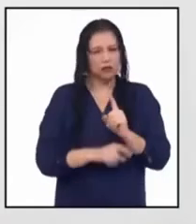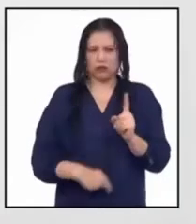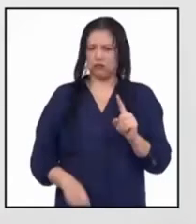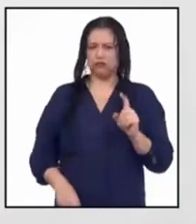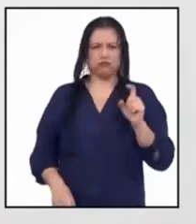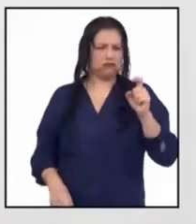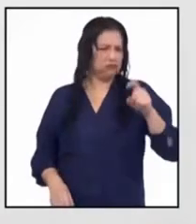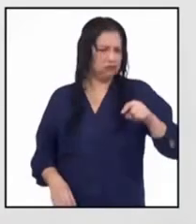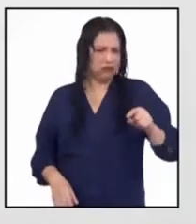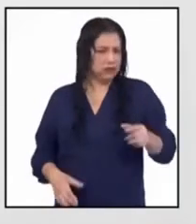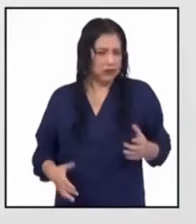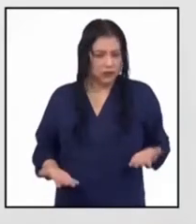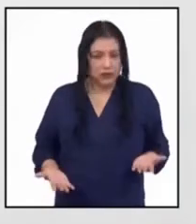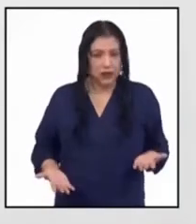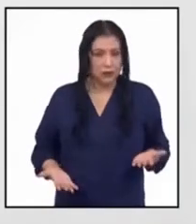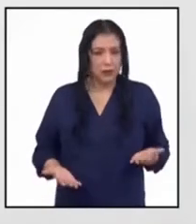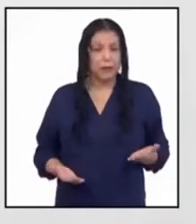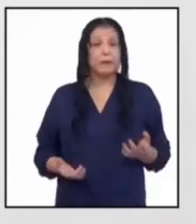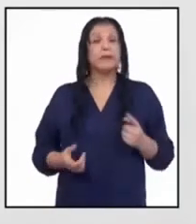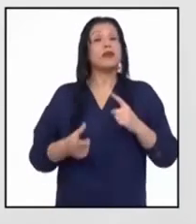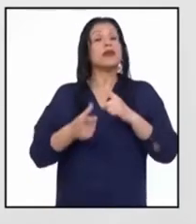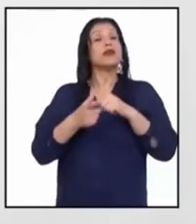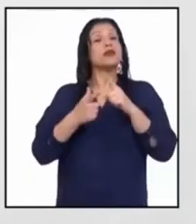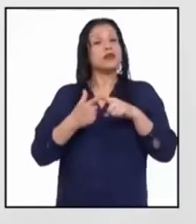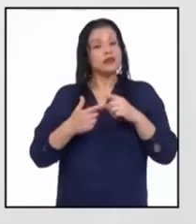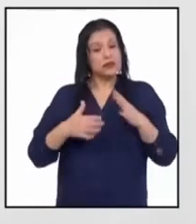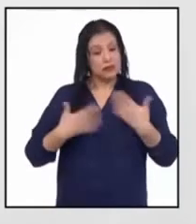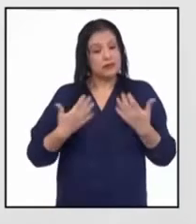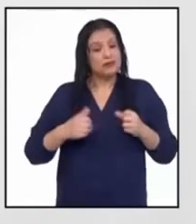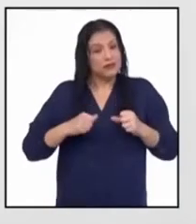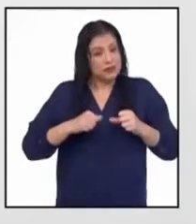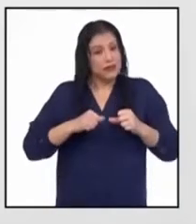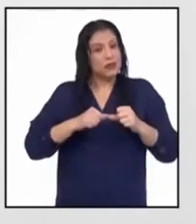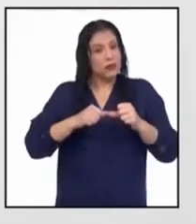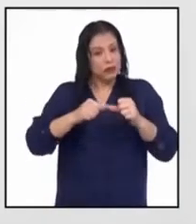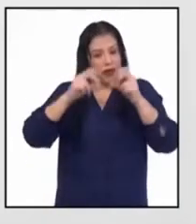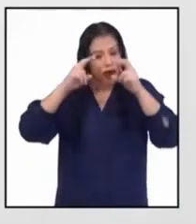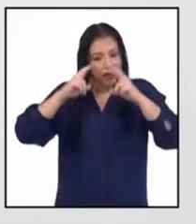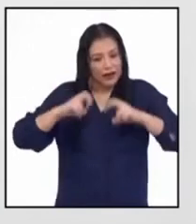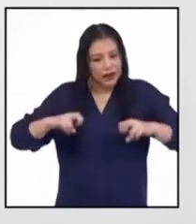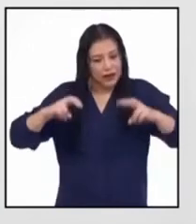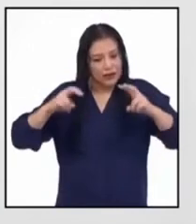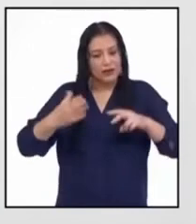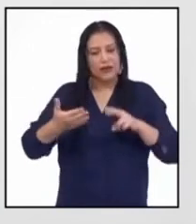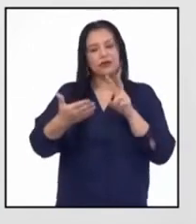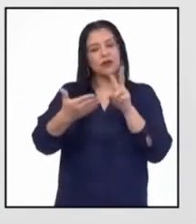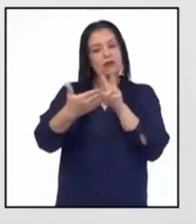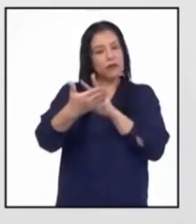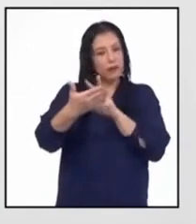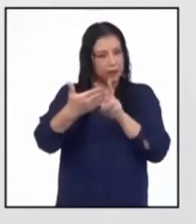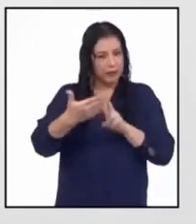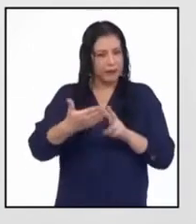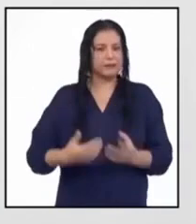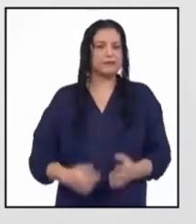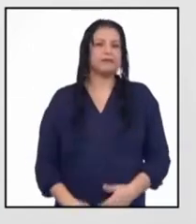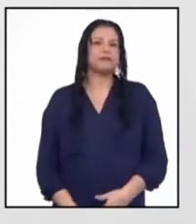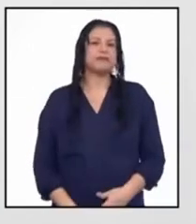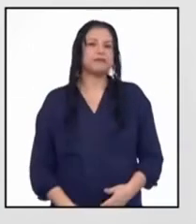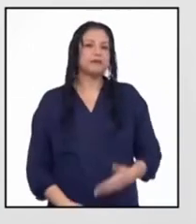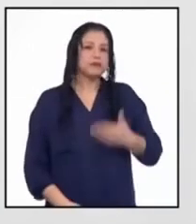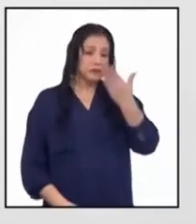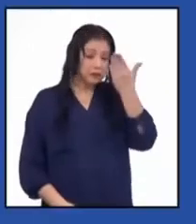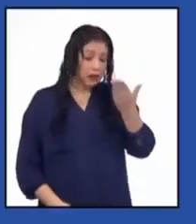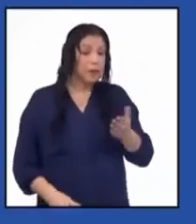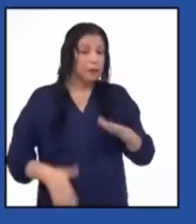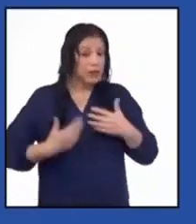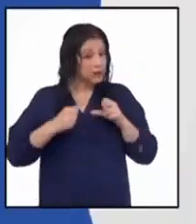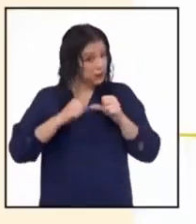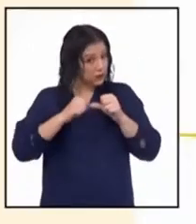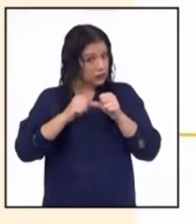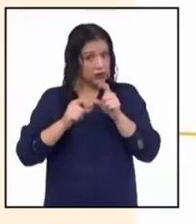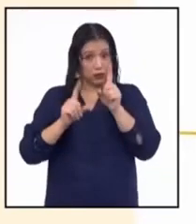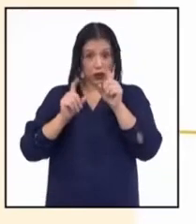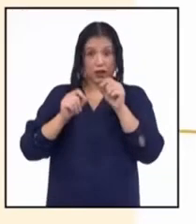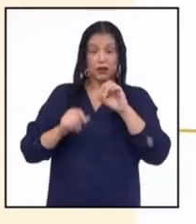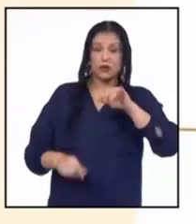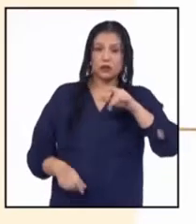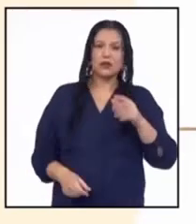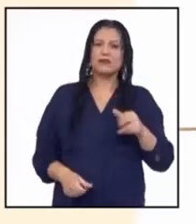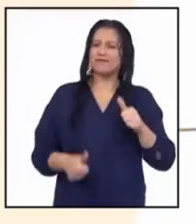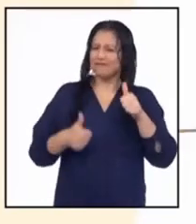necesario. Entonces vamos a continuar analizando nuestro texto. Junior, ¿puedes continuar con la lectura?